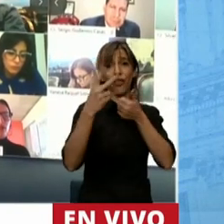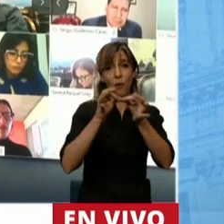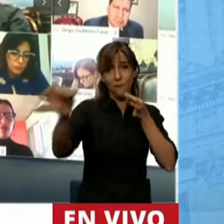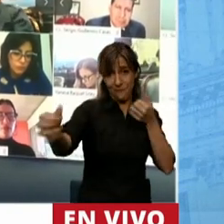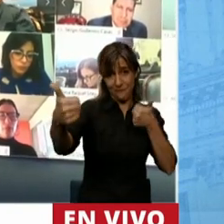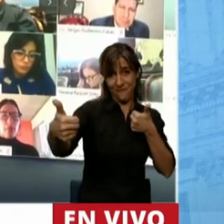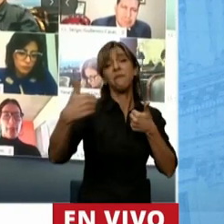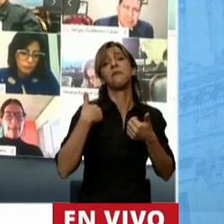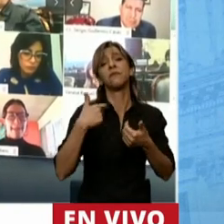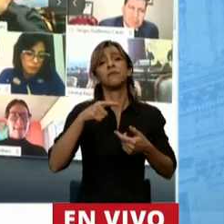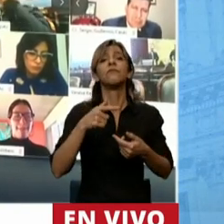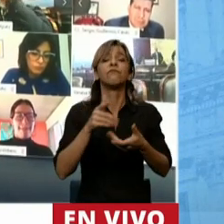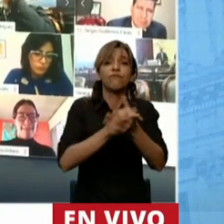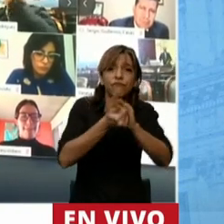manos